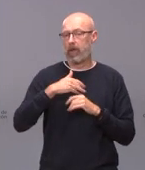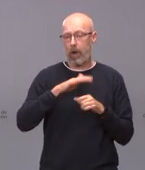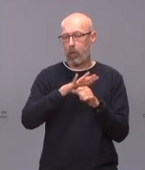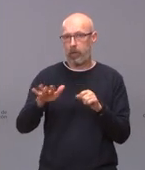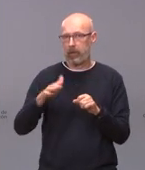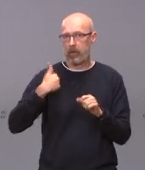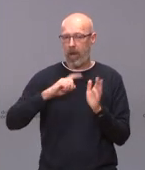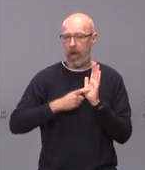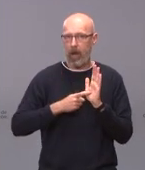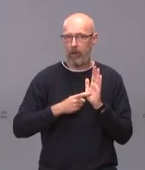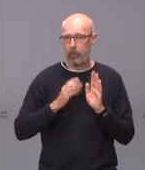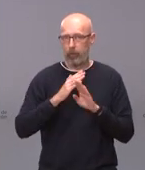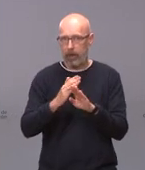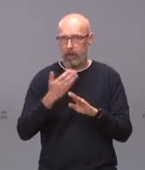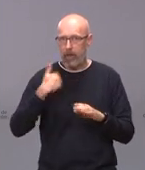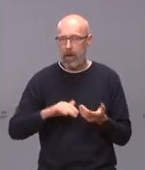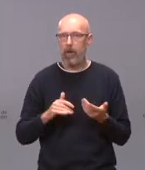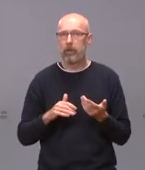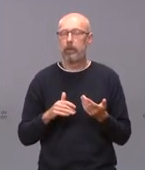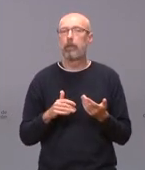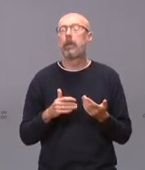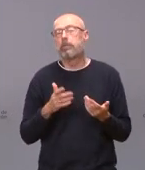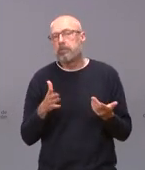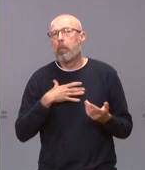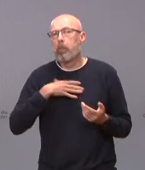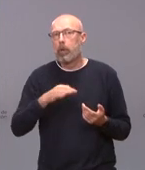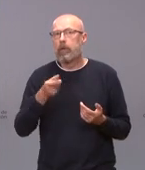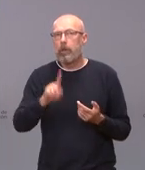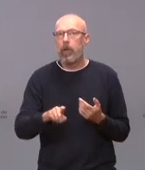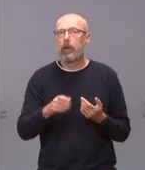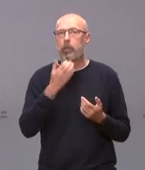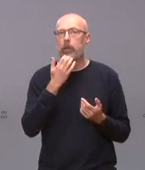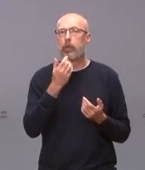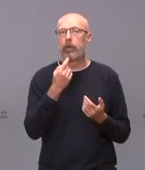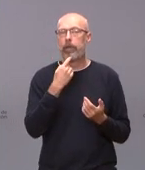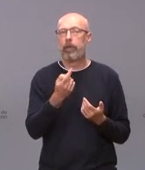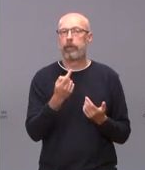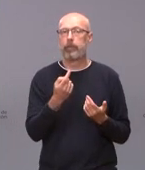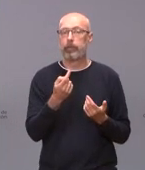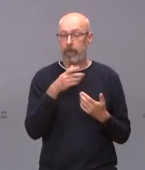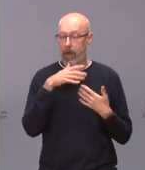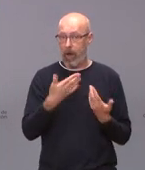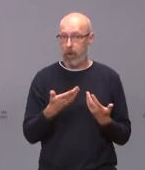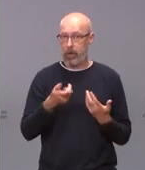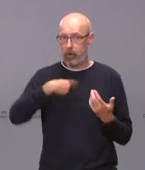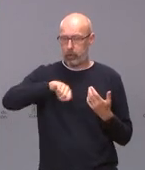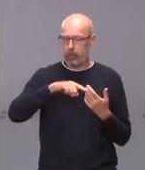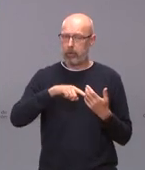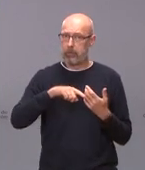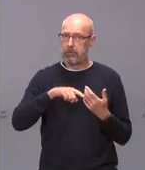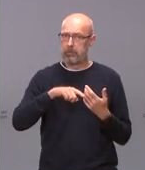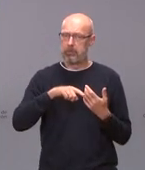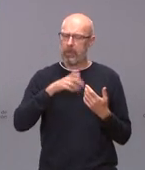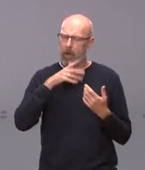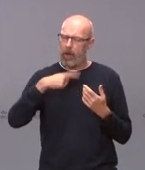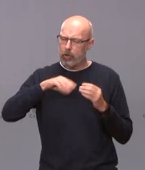legal suficiente lo cual no obsta para que le pueda indicar que nos encontramos en estos momentos avanzando en un